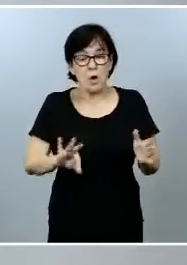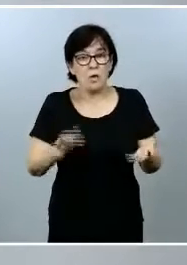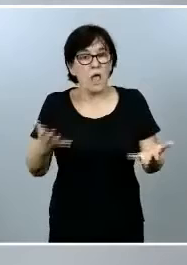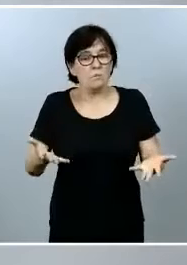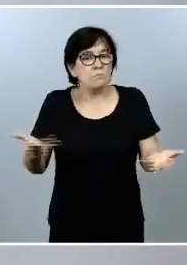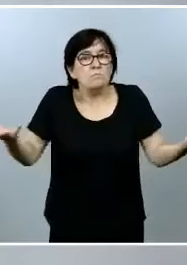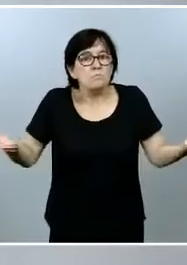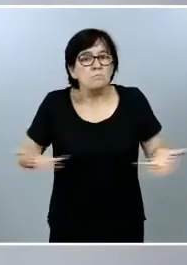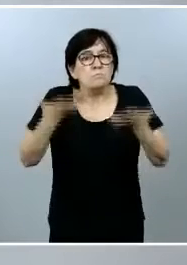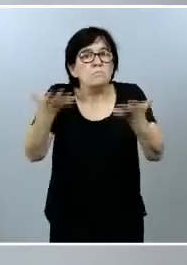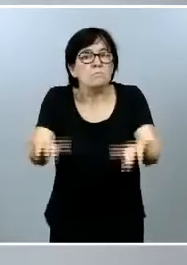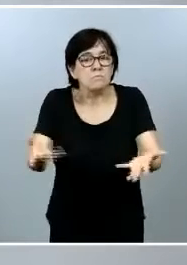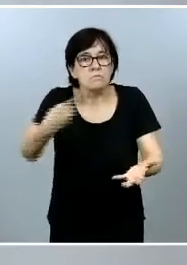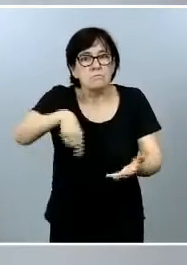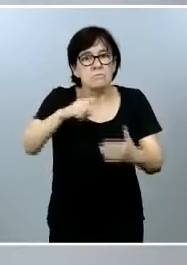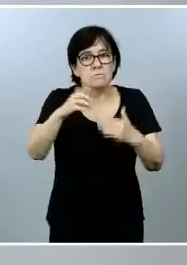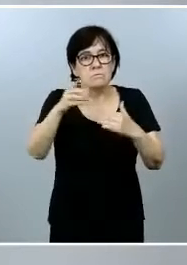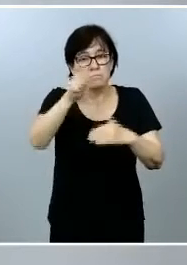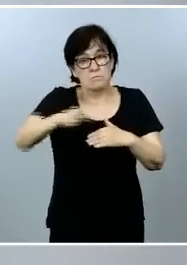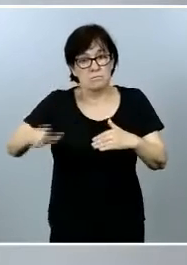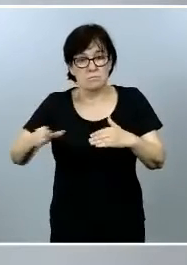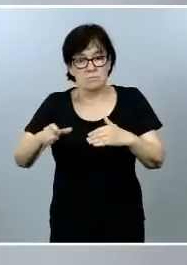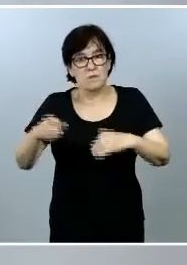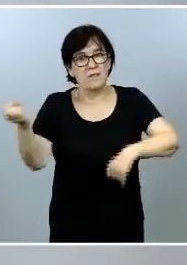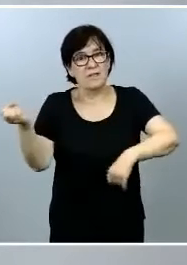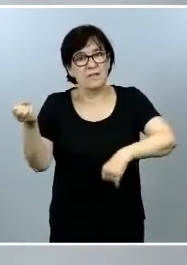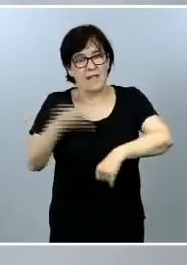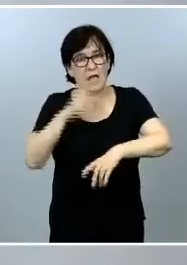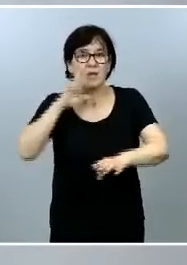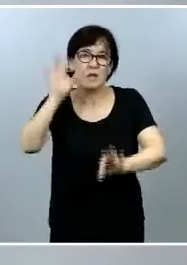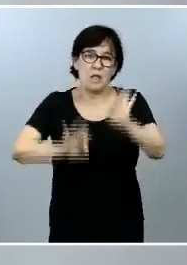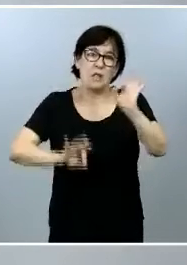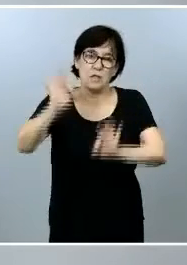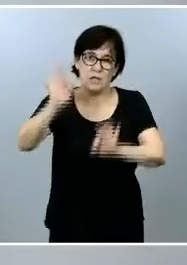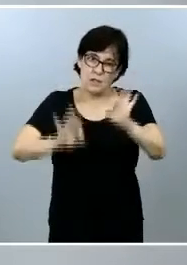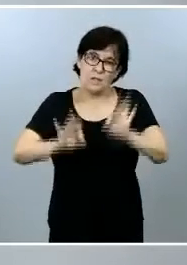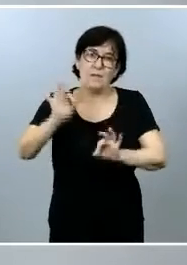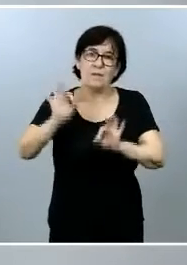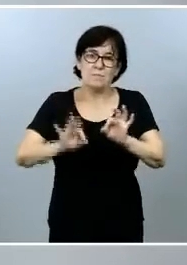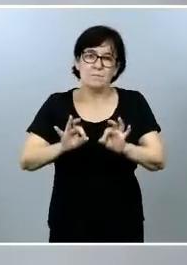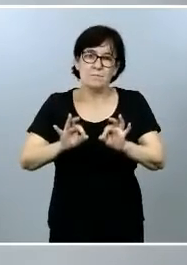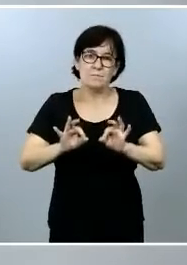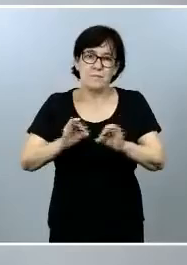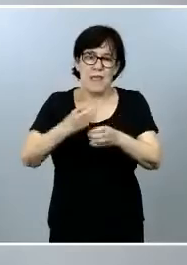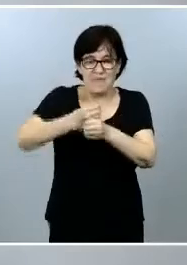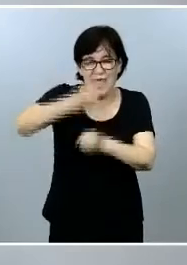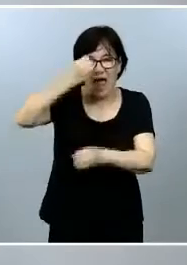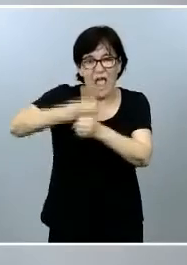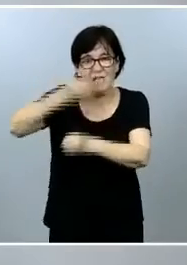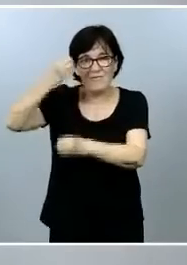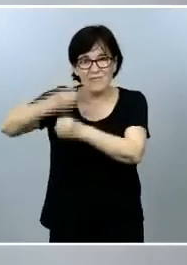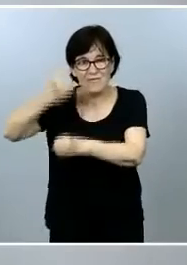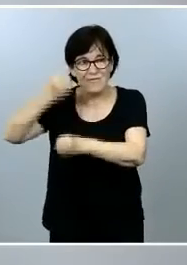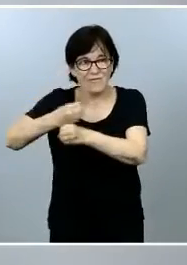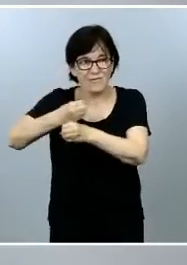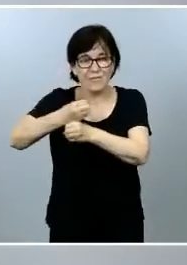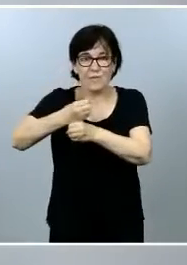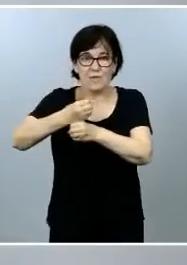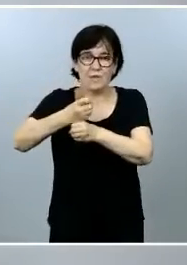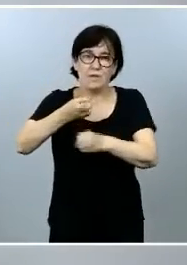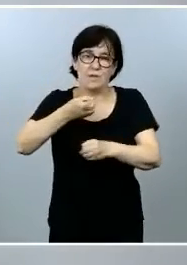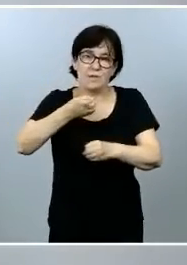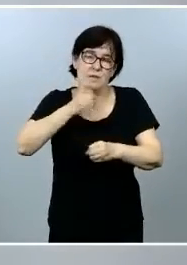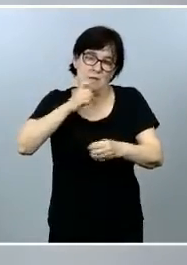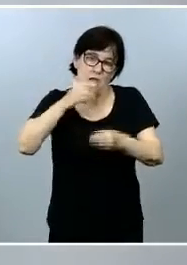cualquier cliente es una buena cosa que ahorrará un buen porcentaje de envases que luego tienen dificultad de gestión